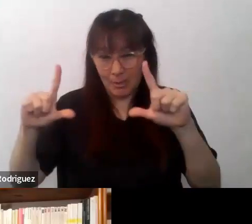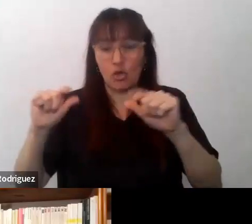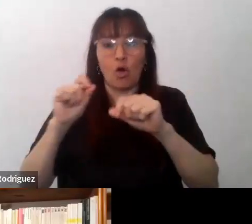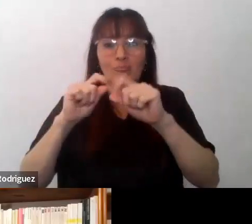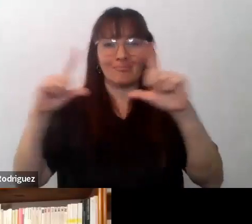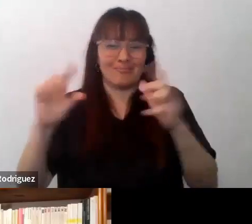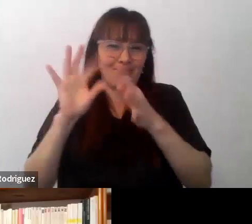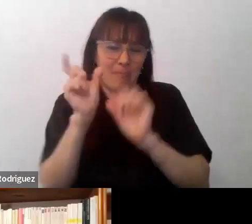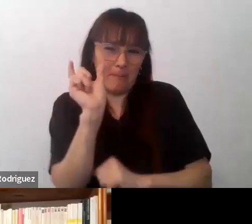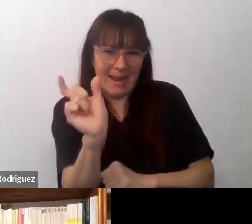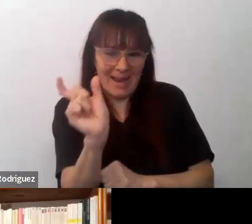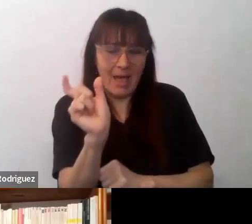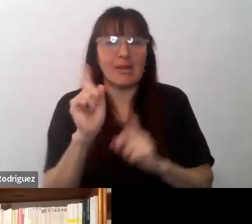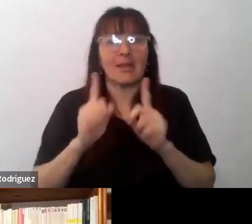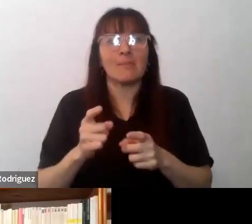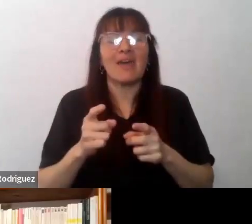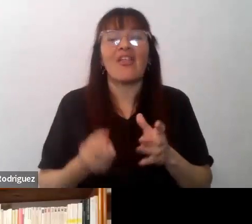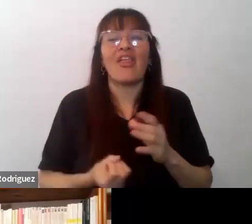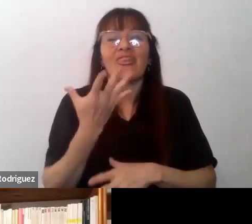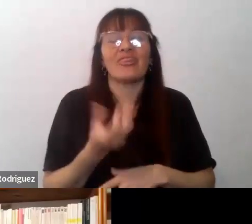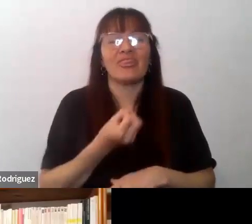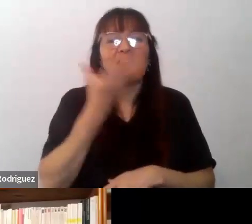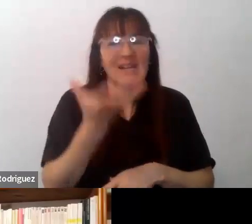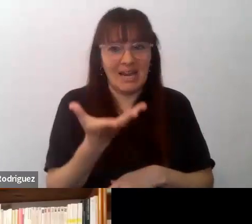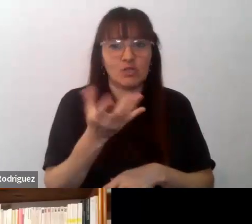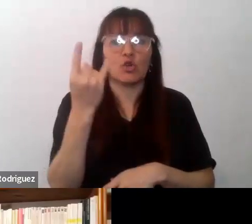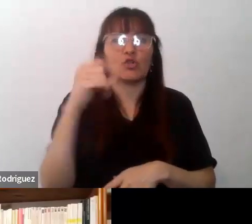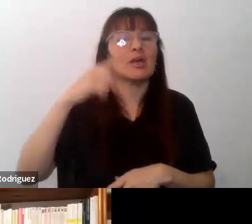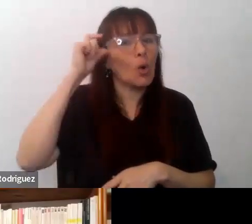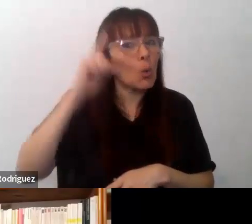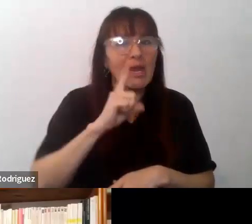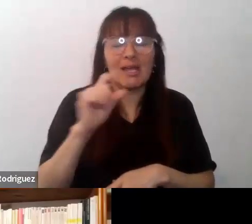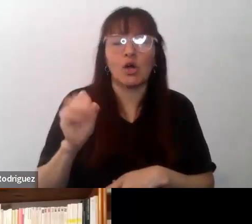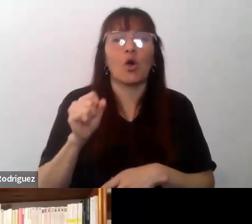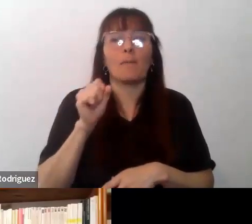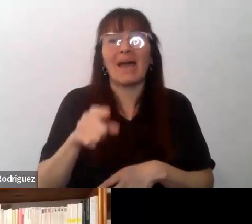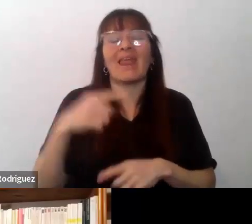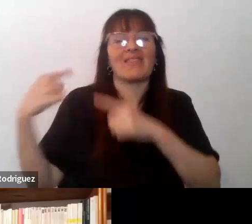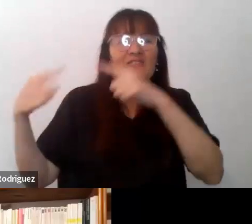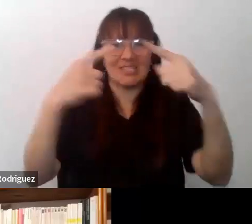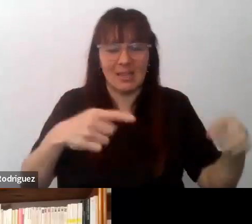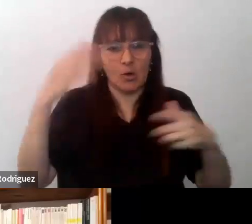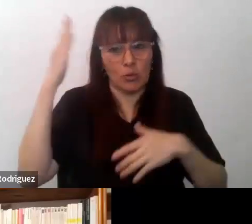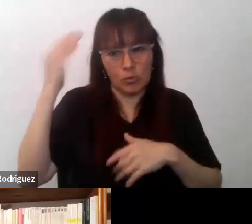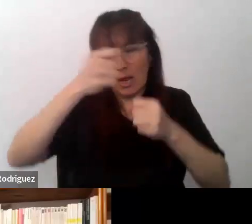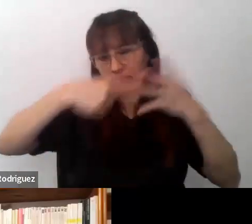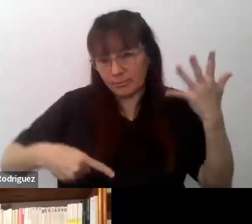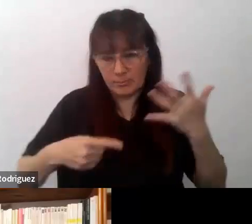también estuvo la Declaración Universal de la UNESCO para la diversidad cultural, etc.